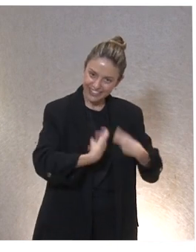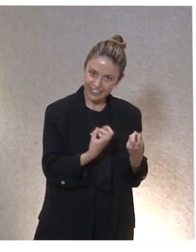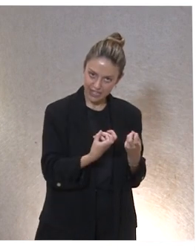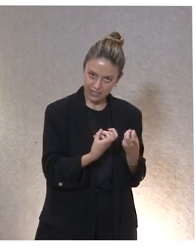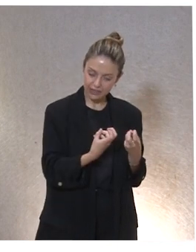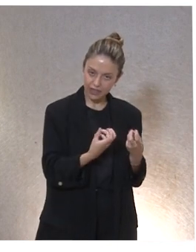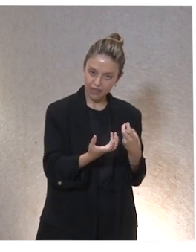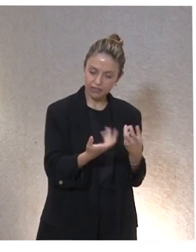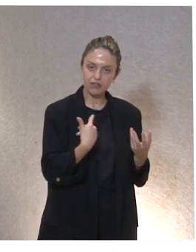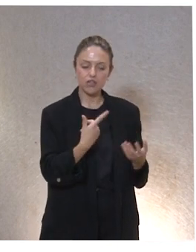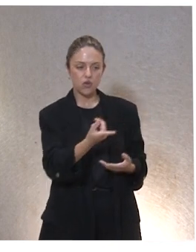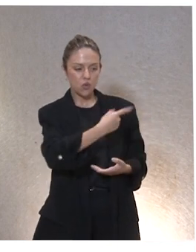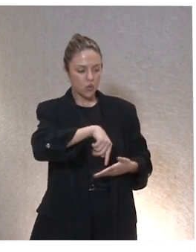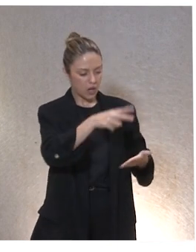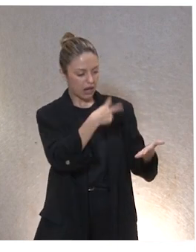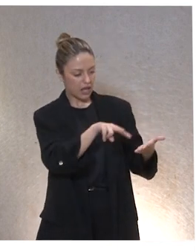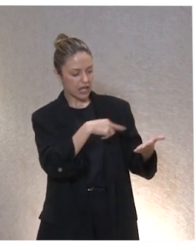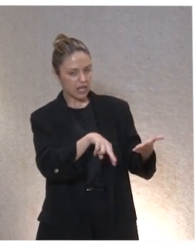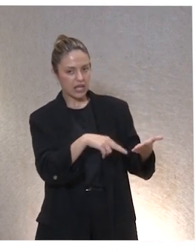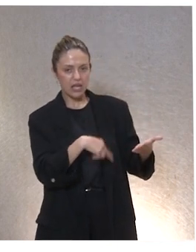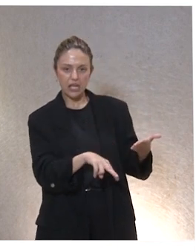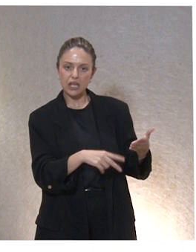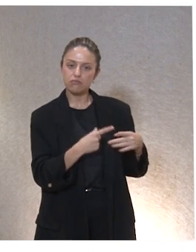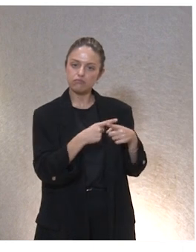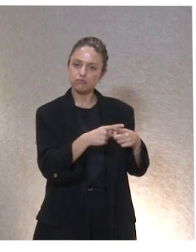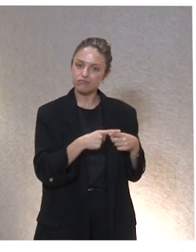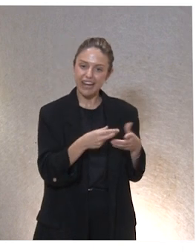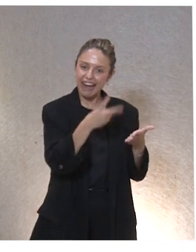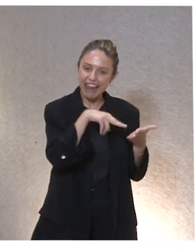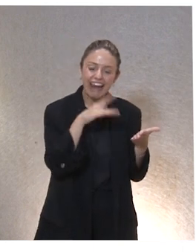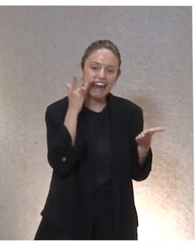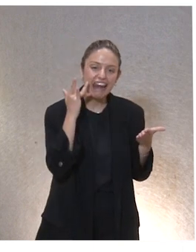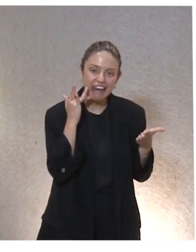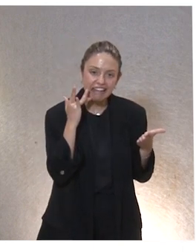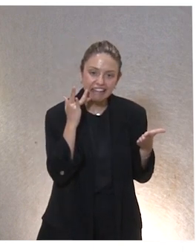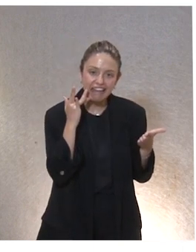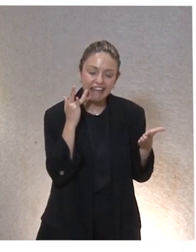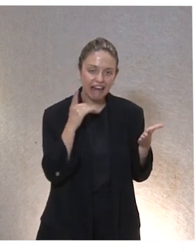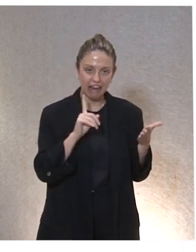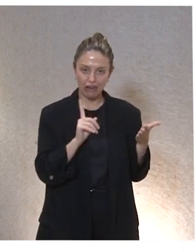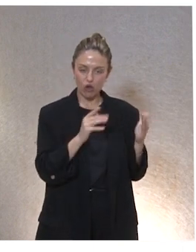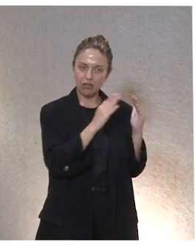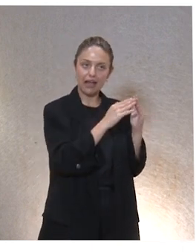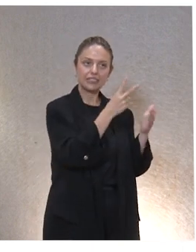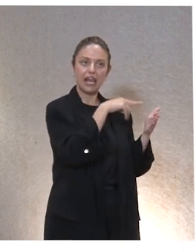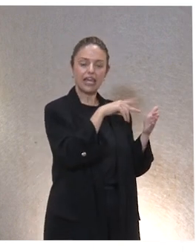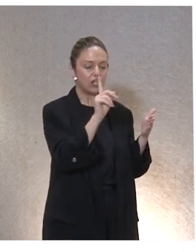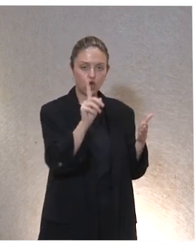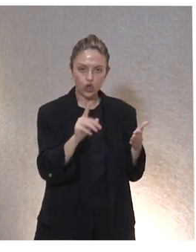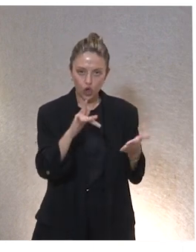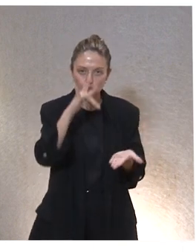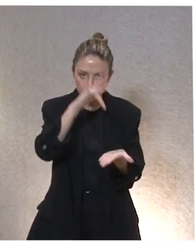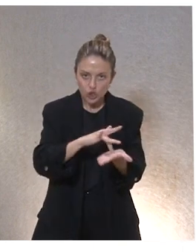una lectura compartida y lo que estamos viendo que leemos literal, no nos lo traemos leído, no nos leemos, leemos